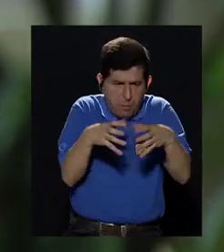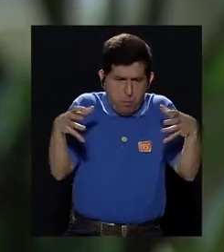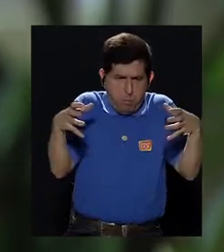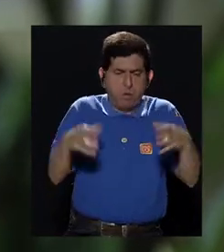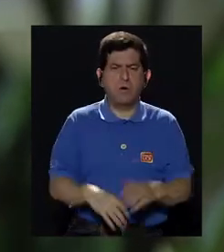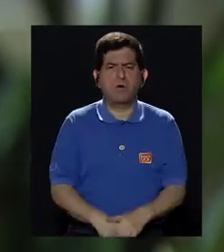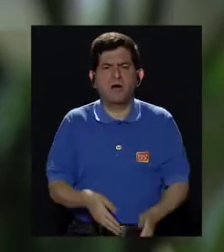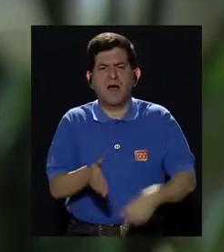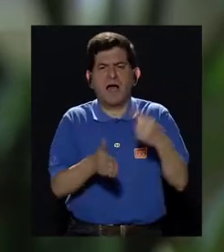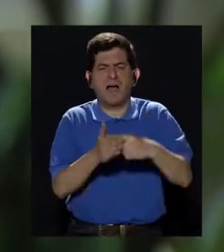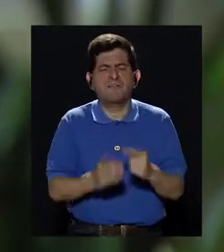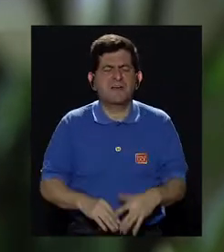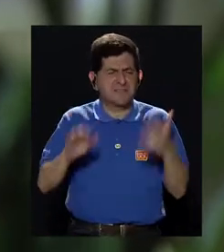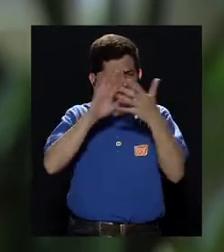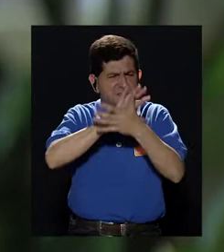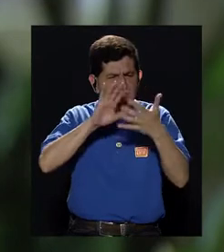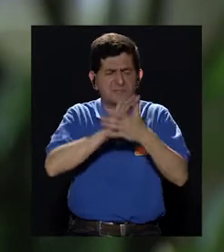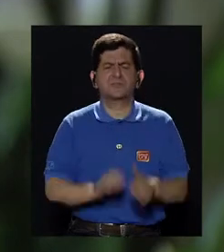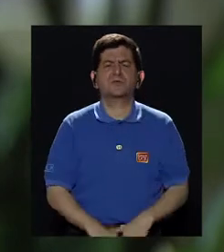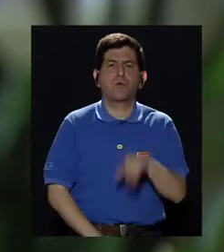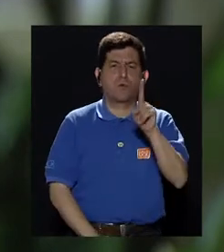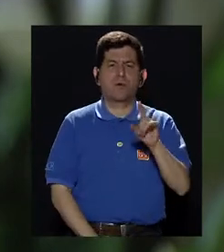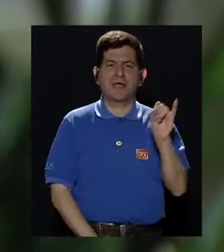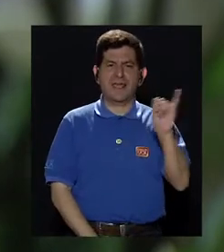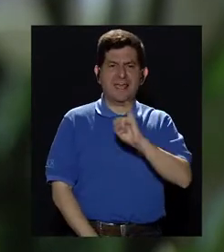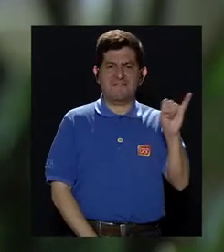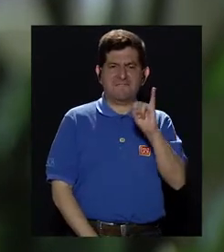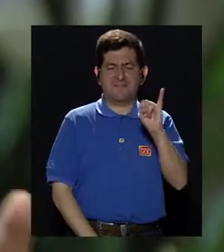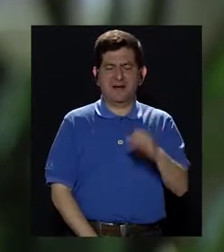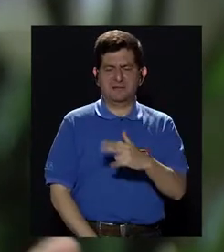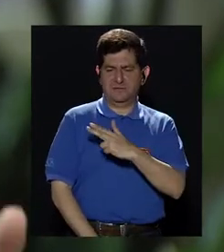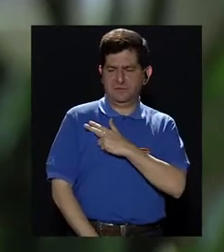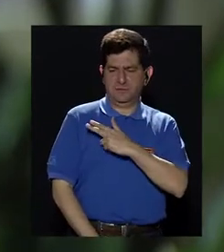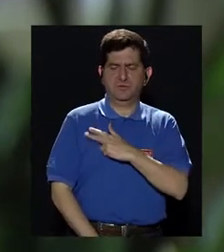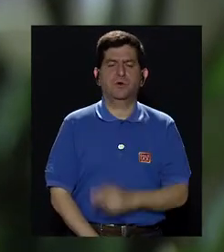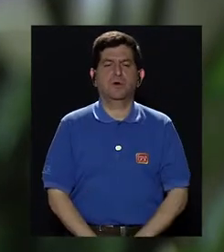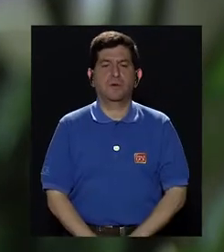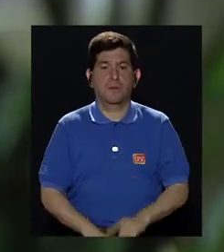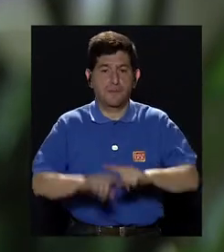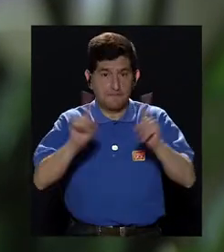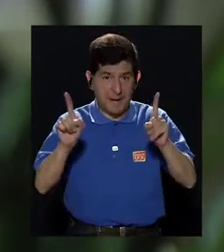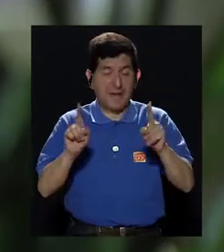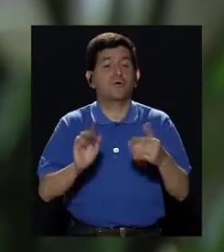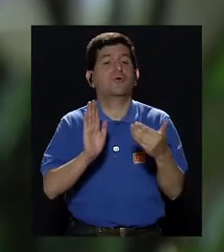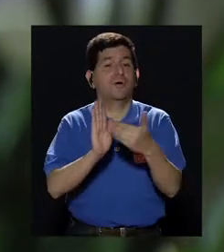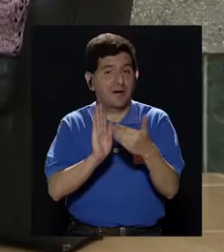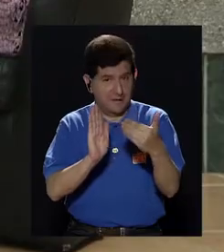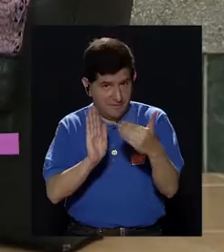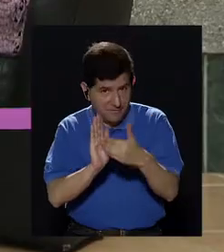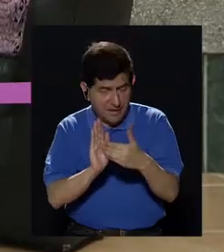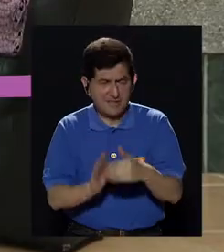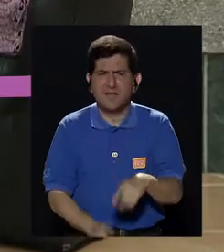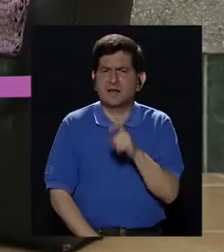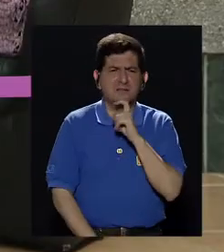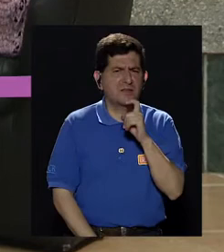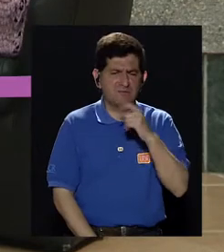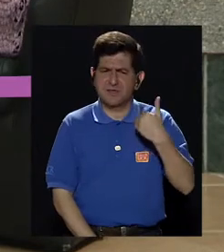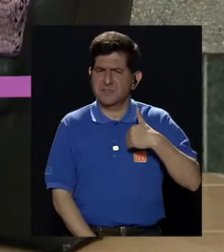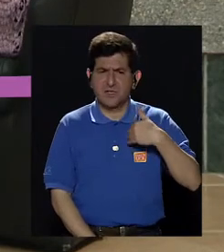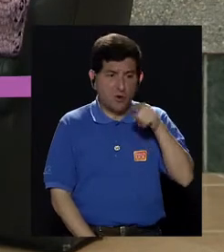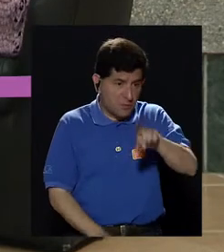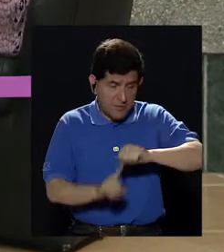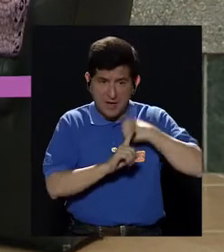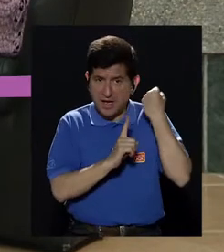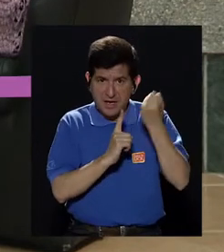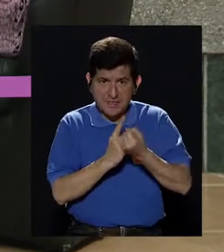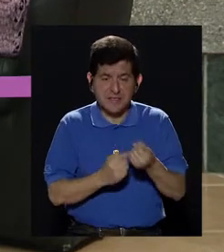veces se confunde o son síntomas similares a infección urinaria. El dato aquí es que da molestias. O difícilmente un hombre va a tener una